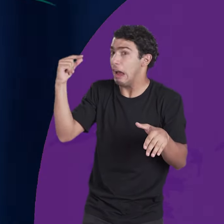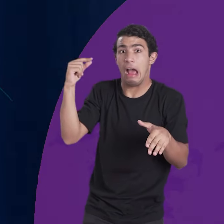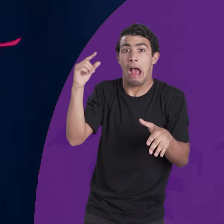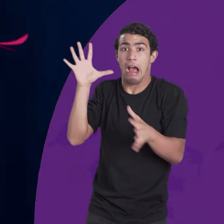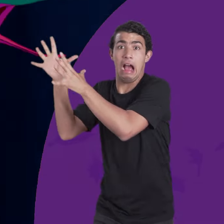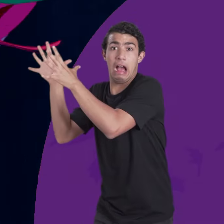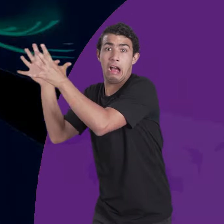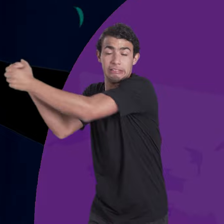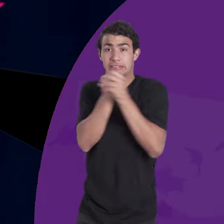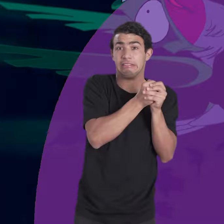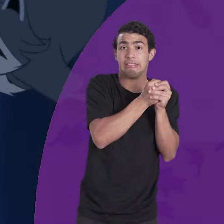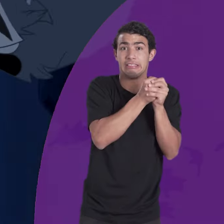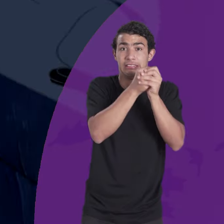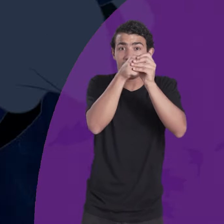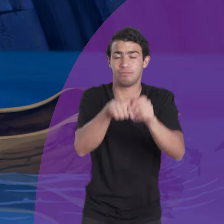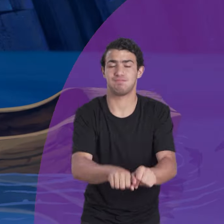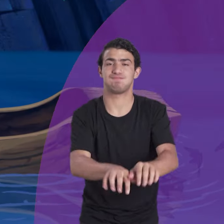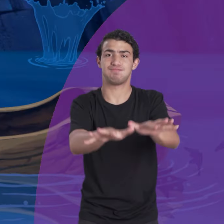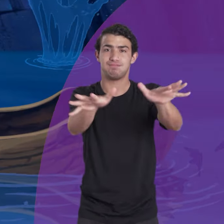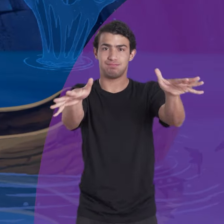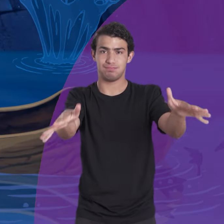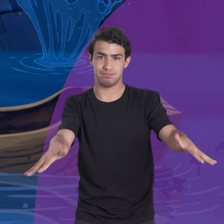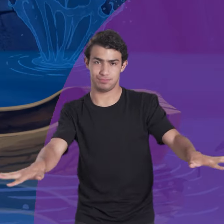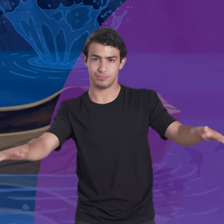Flit, un colorido colibri.